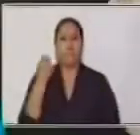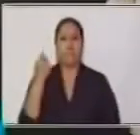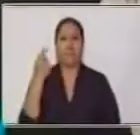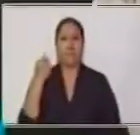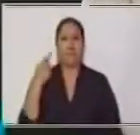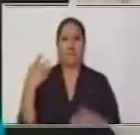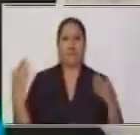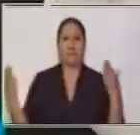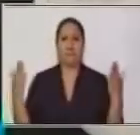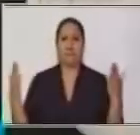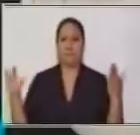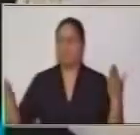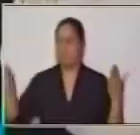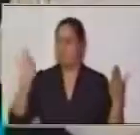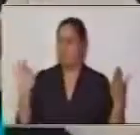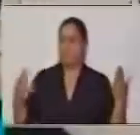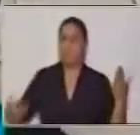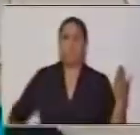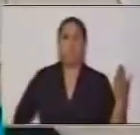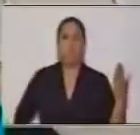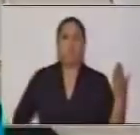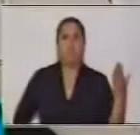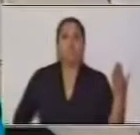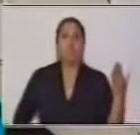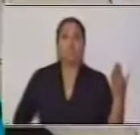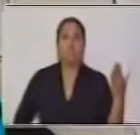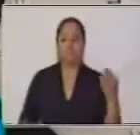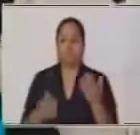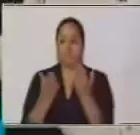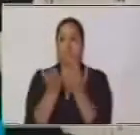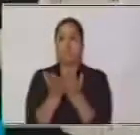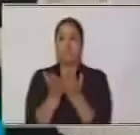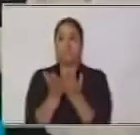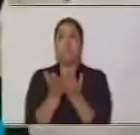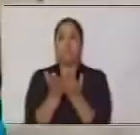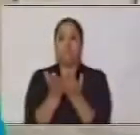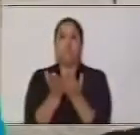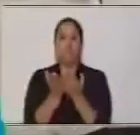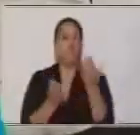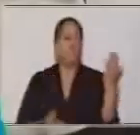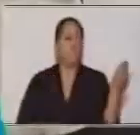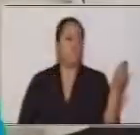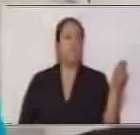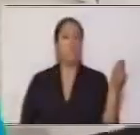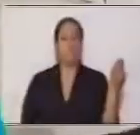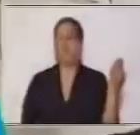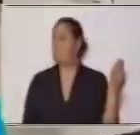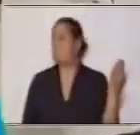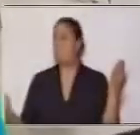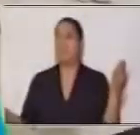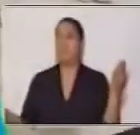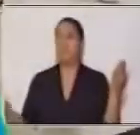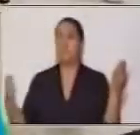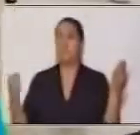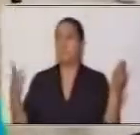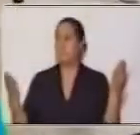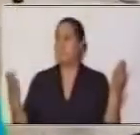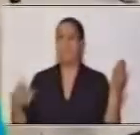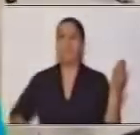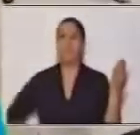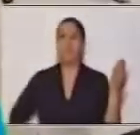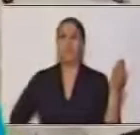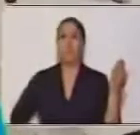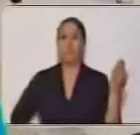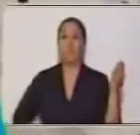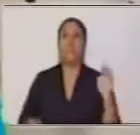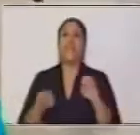extremo? La respuesta la estás pensando ya, ya la analizaste, excelente. Multiplico los